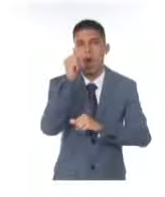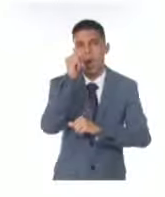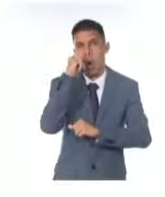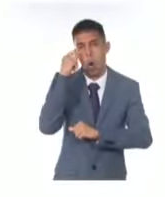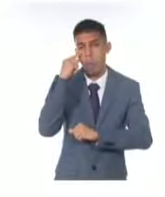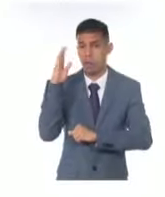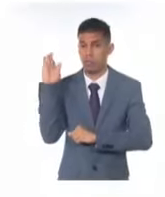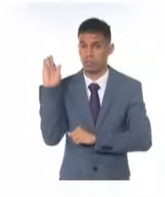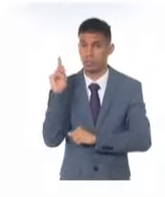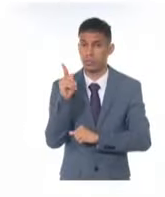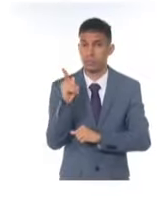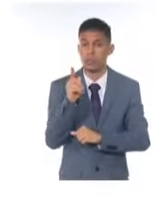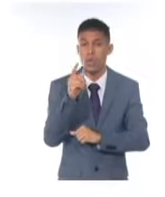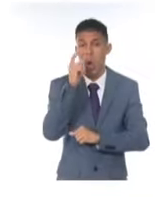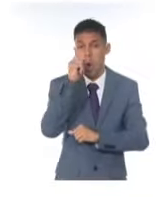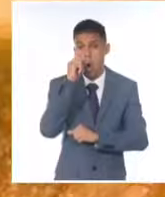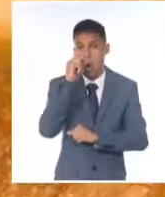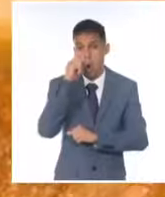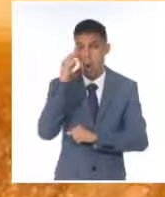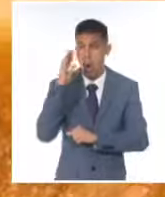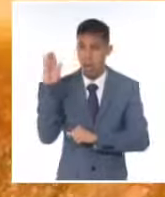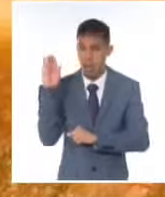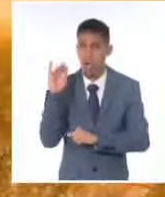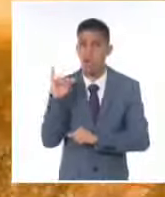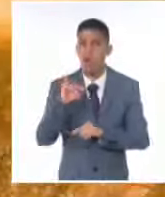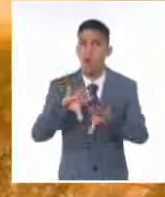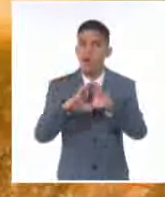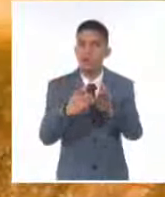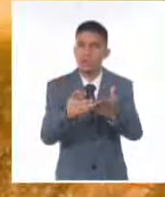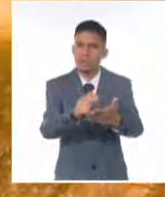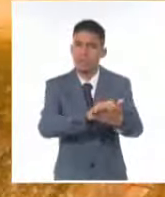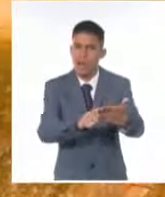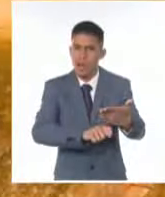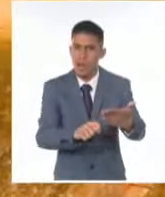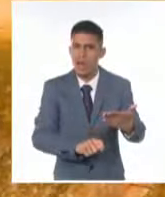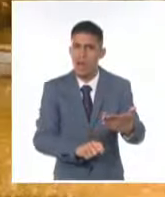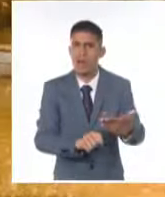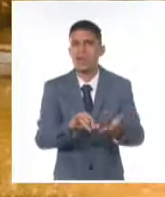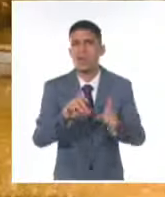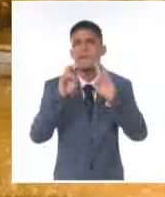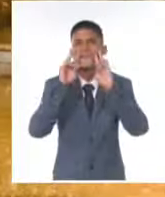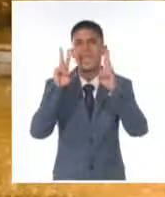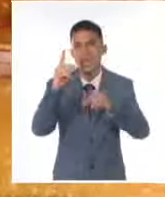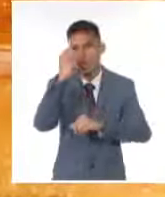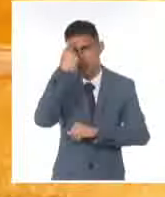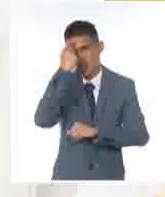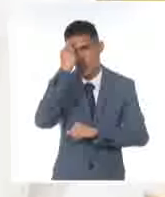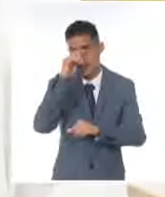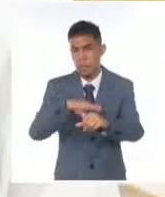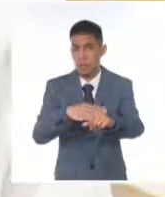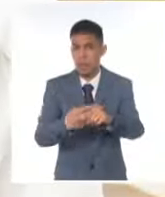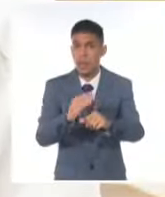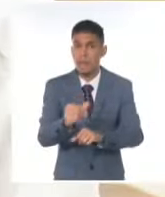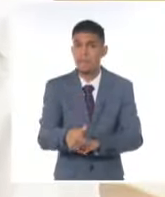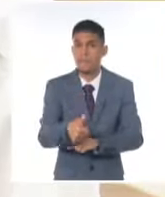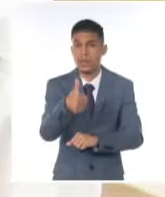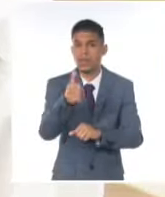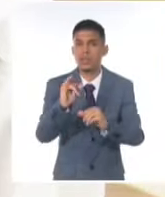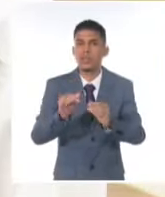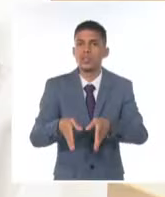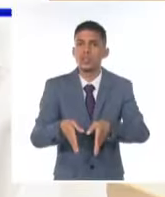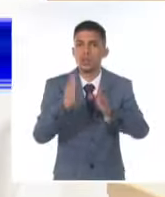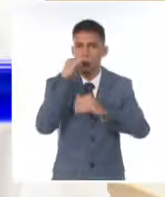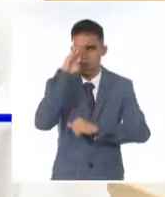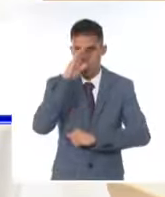en el editor del diario del Che en Bolivia al ocupar el cargo de presidente del Instituto Cubano del Libro. Fidel me dice que le